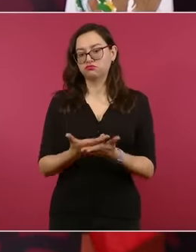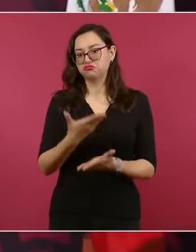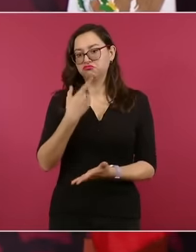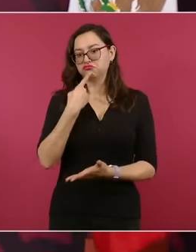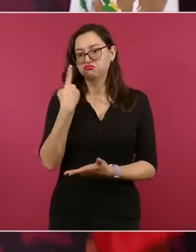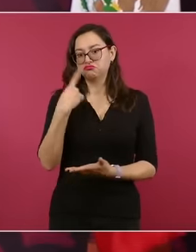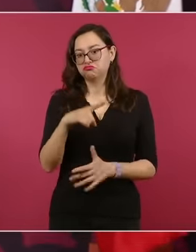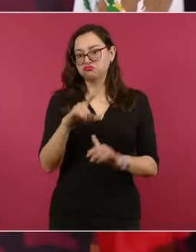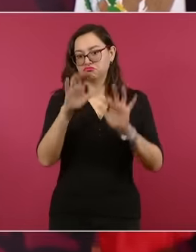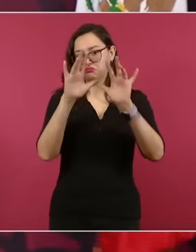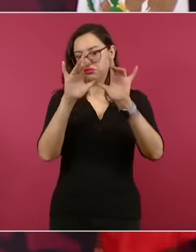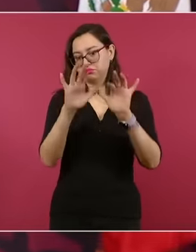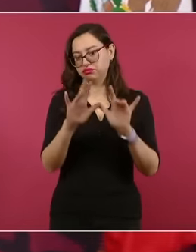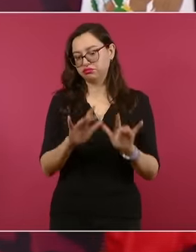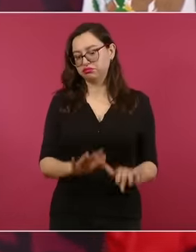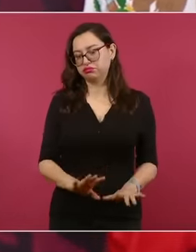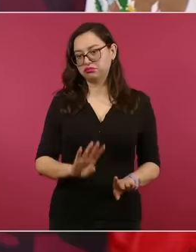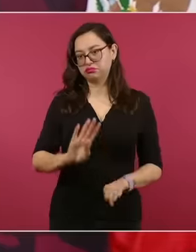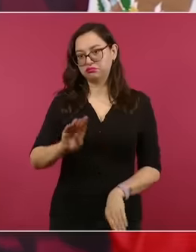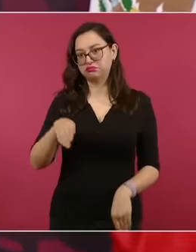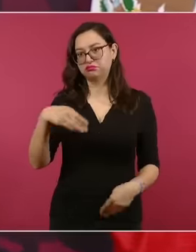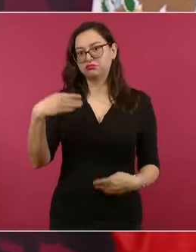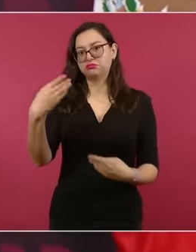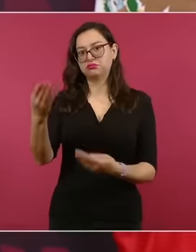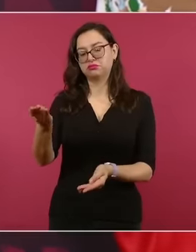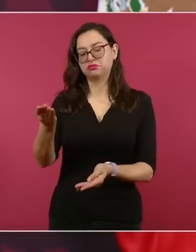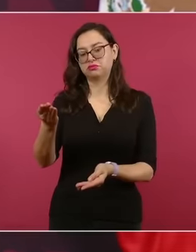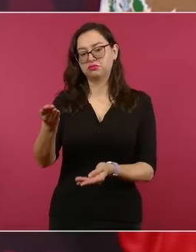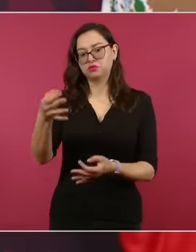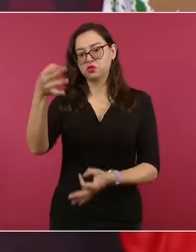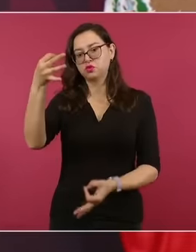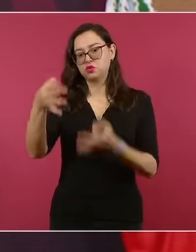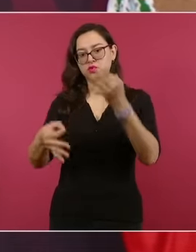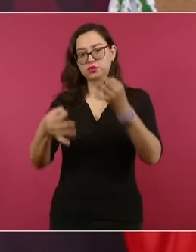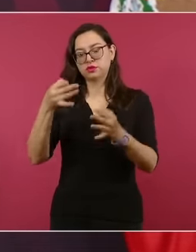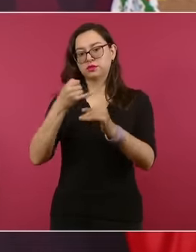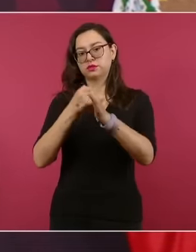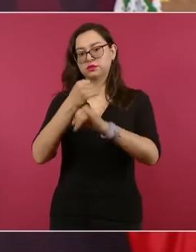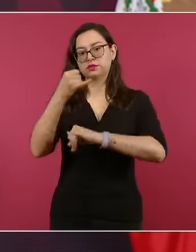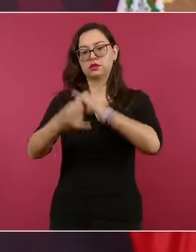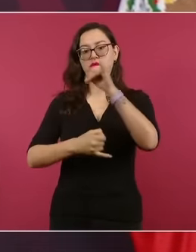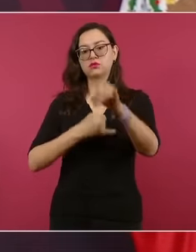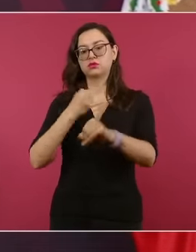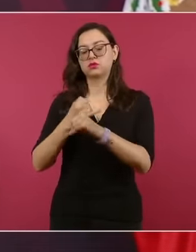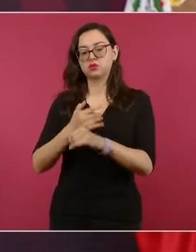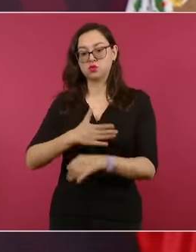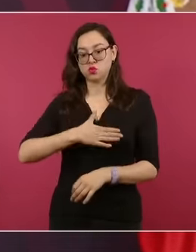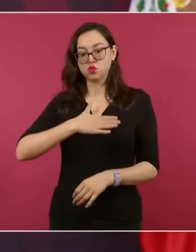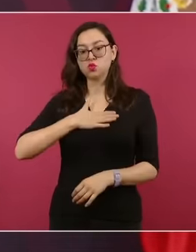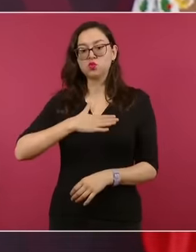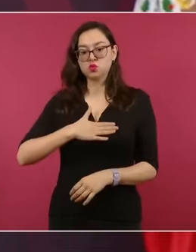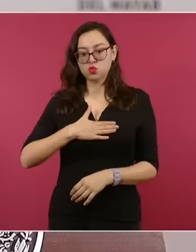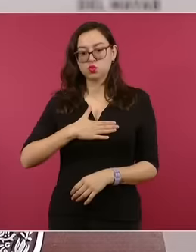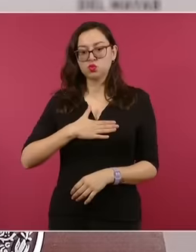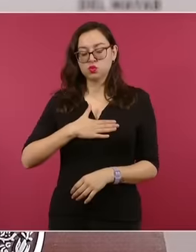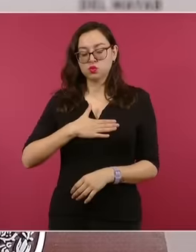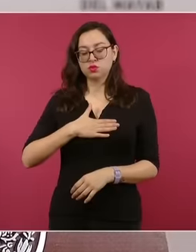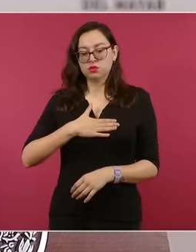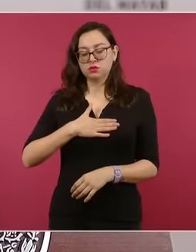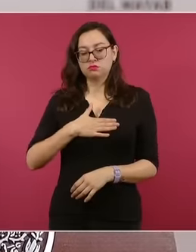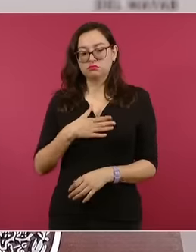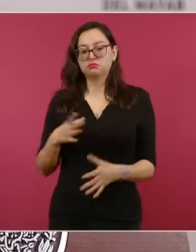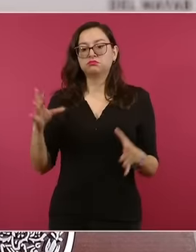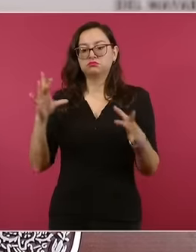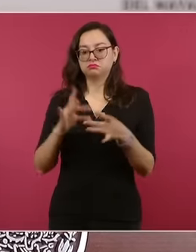Justicia y se va a exponer